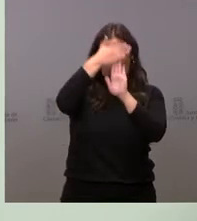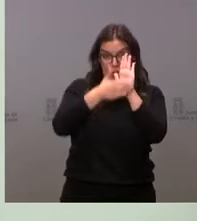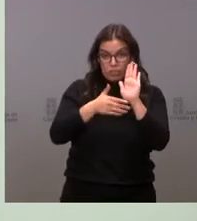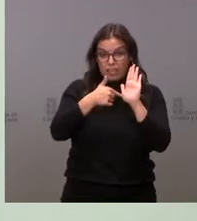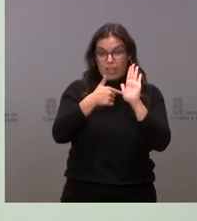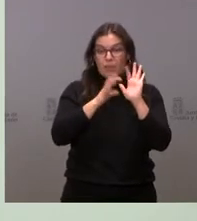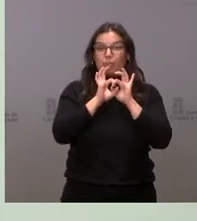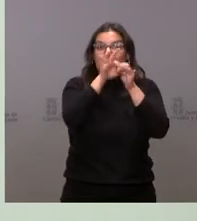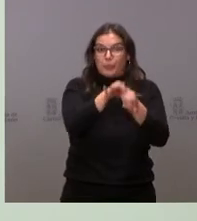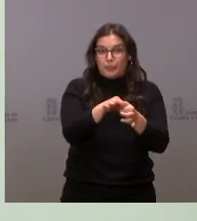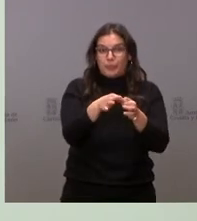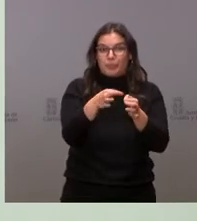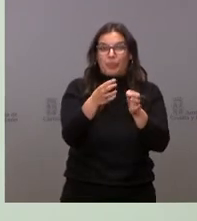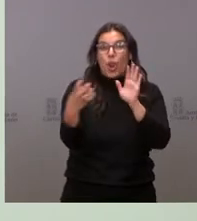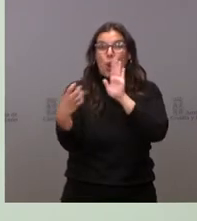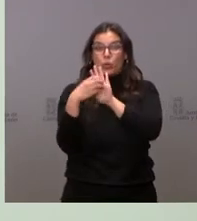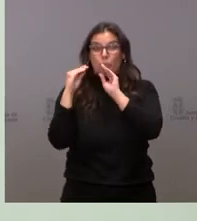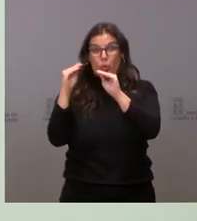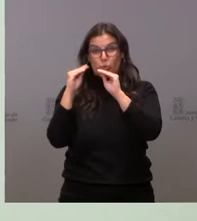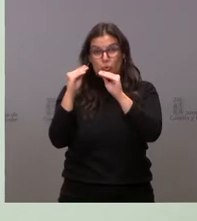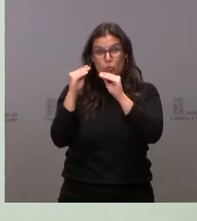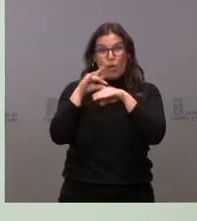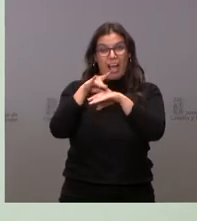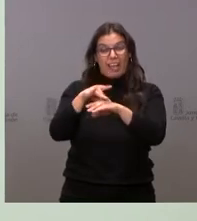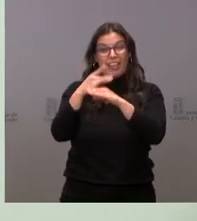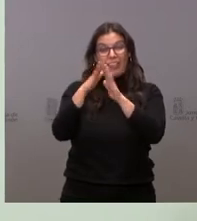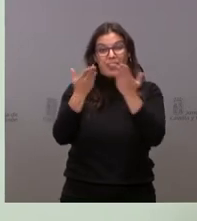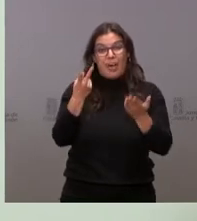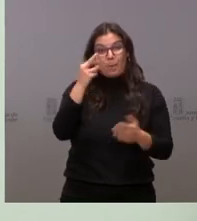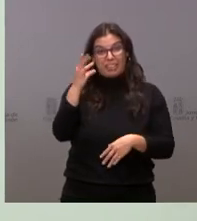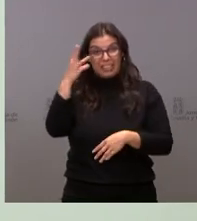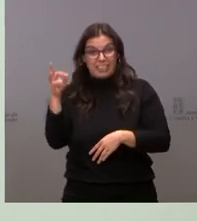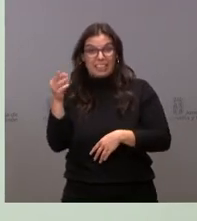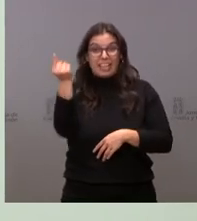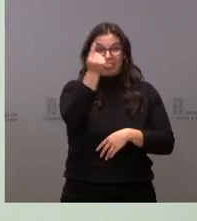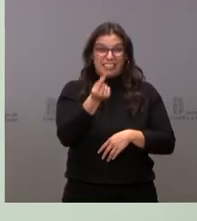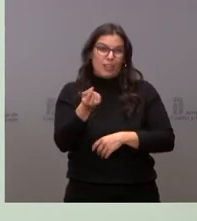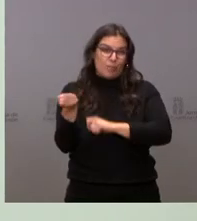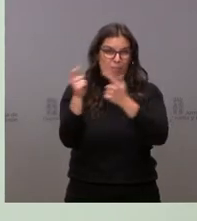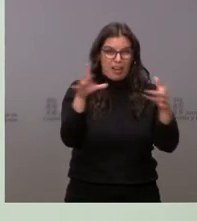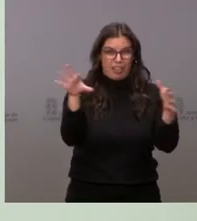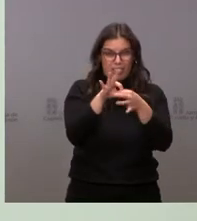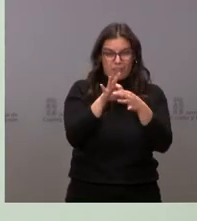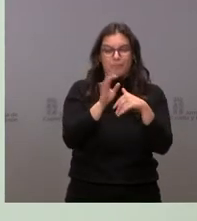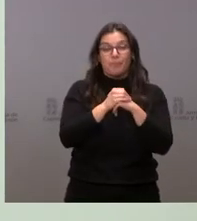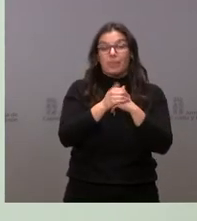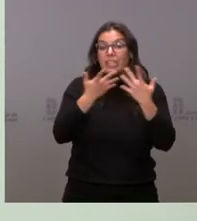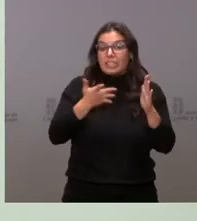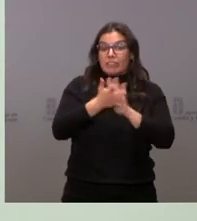logotipo del objetivo 2030. Por tanto, con estos presupuestos cumplimos